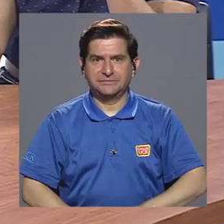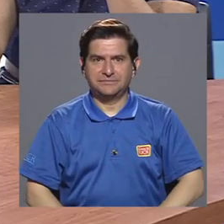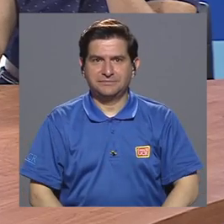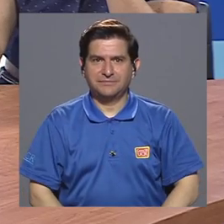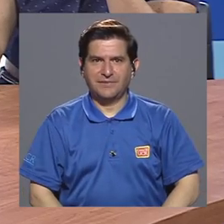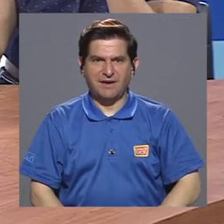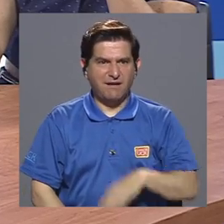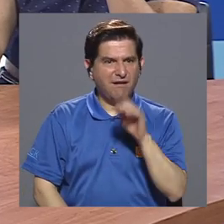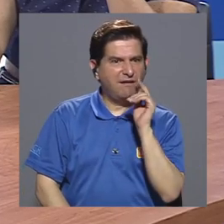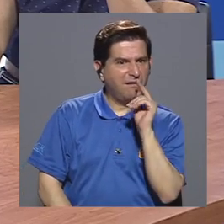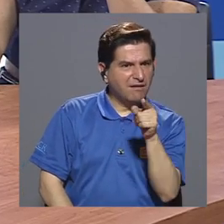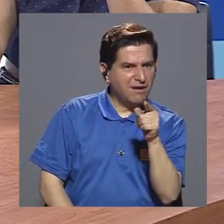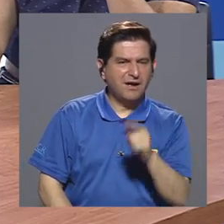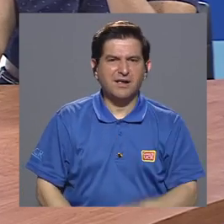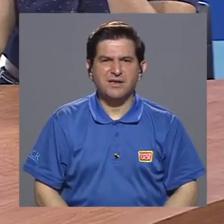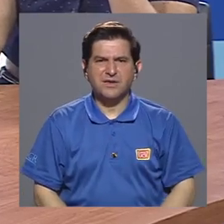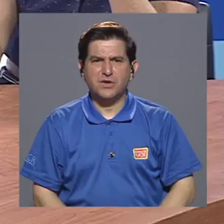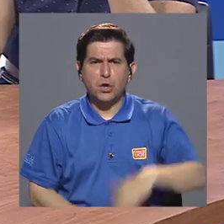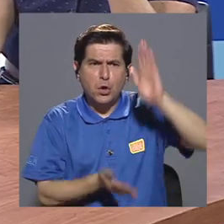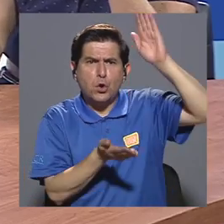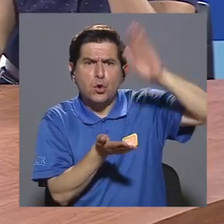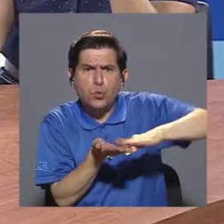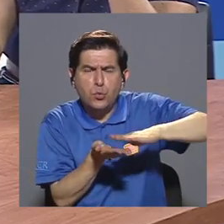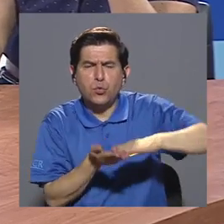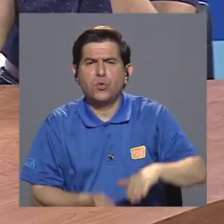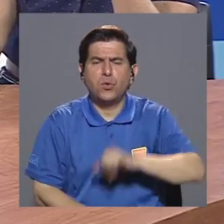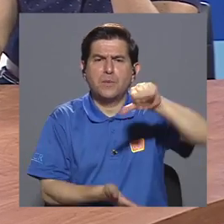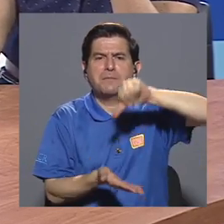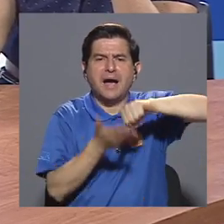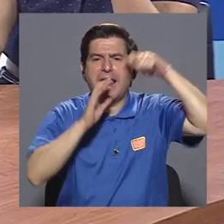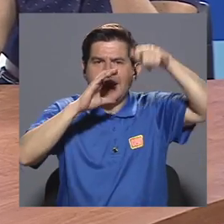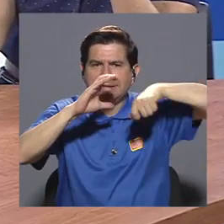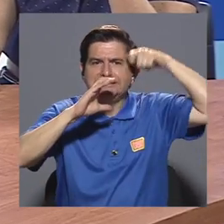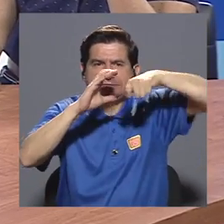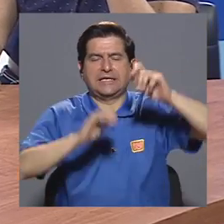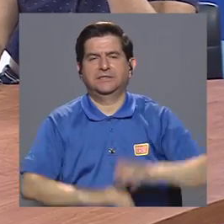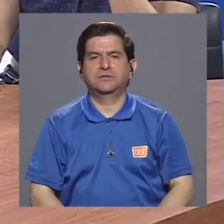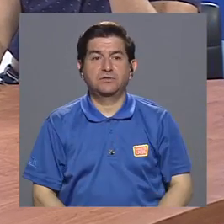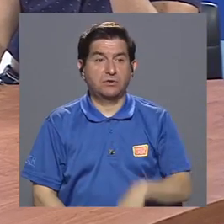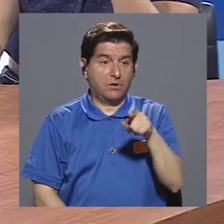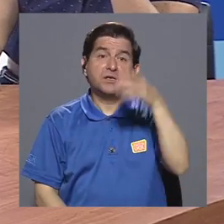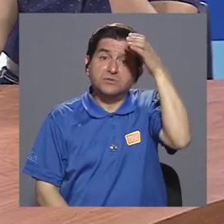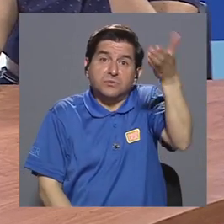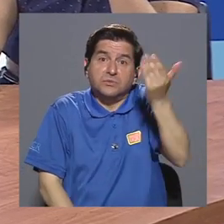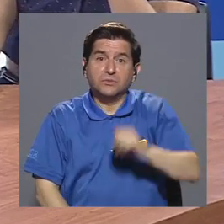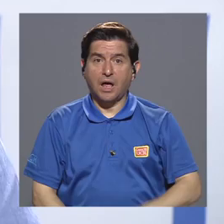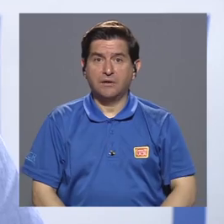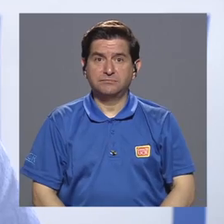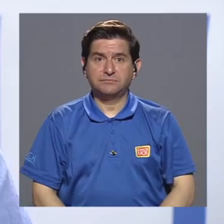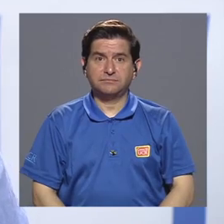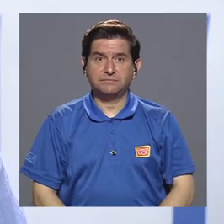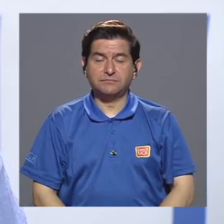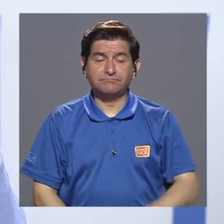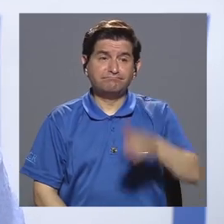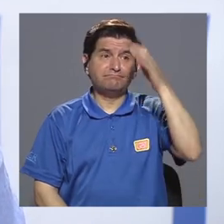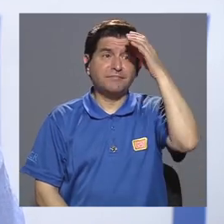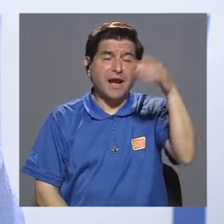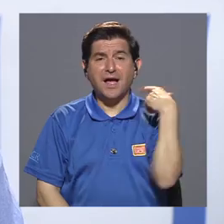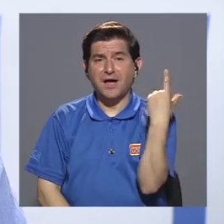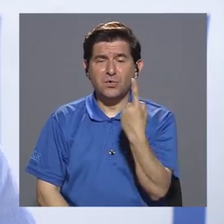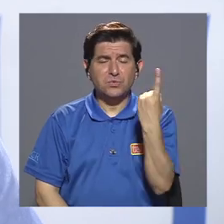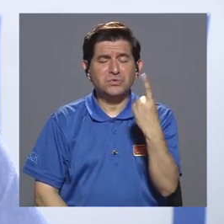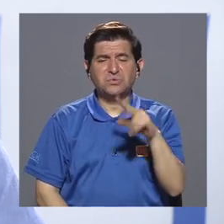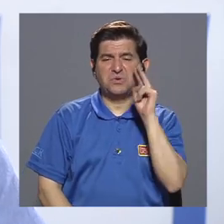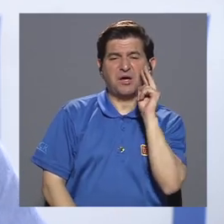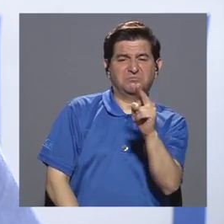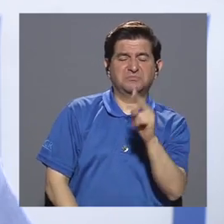hubo un recorte para el centro de cine y eso es cultura. Al fin de cuentas la cultura